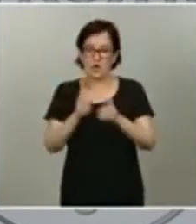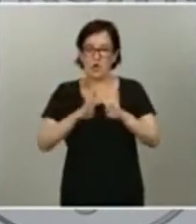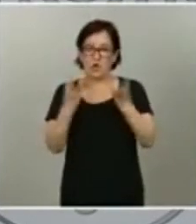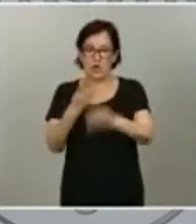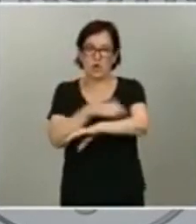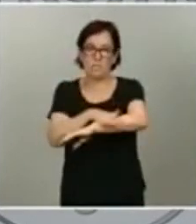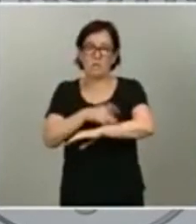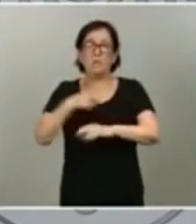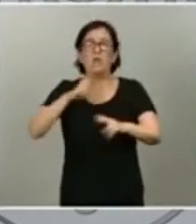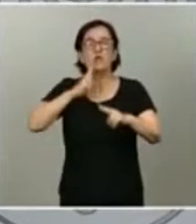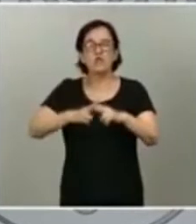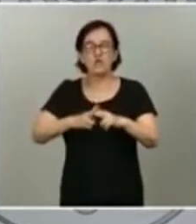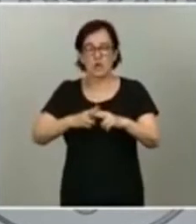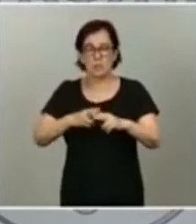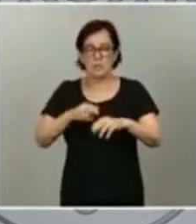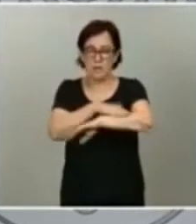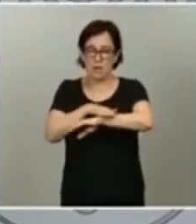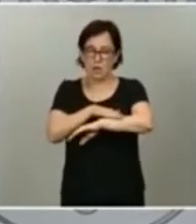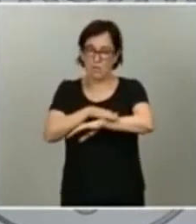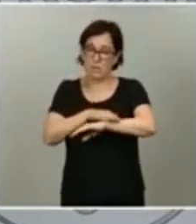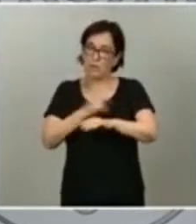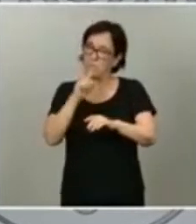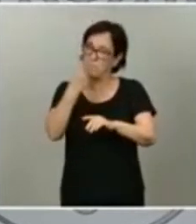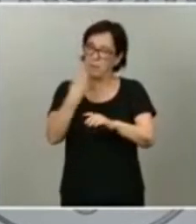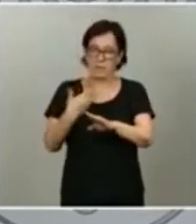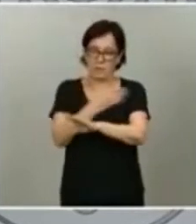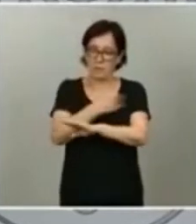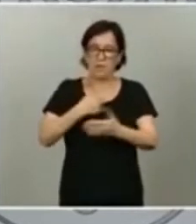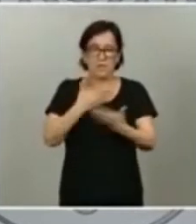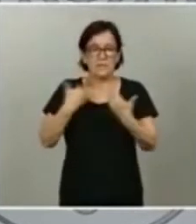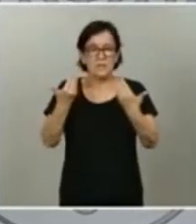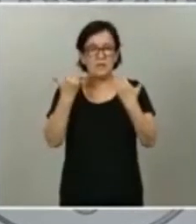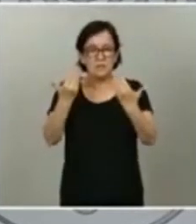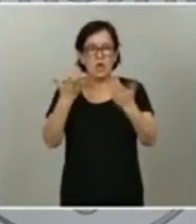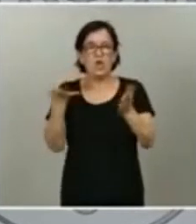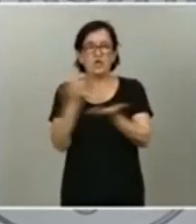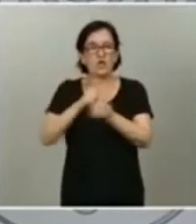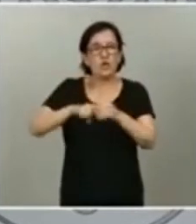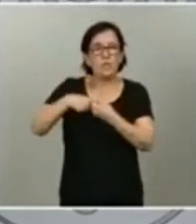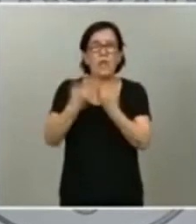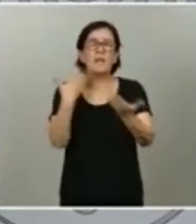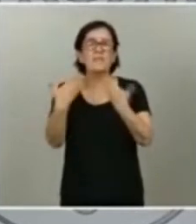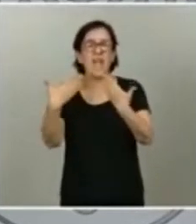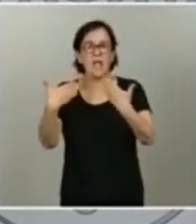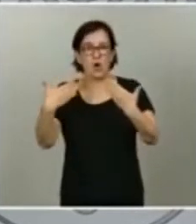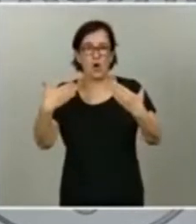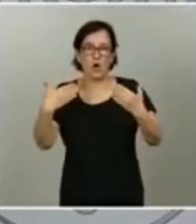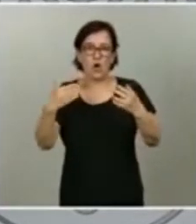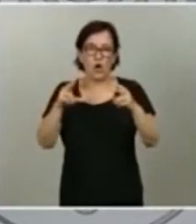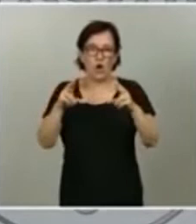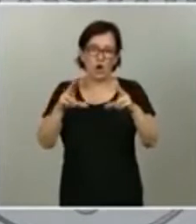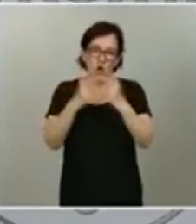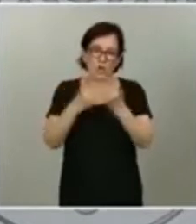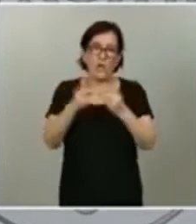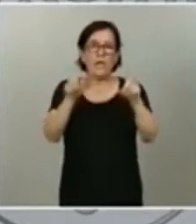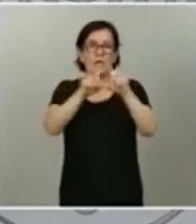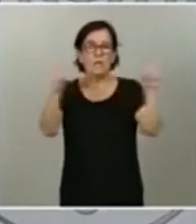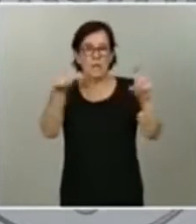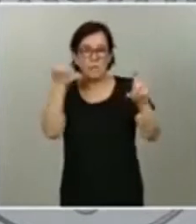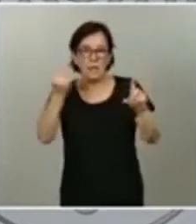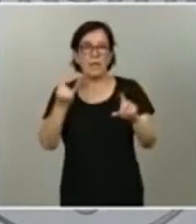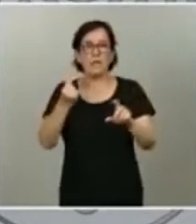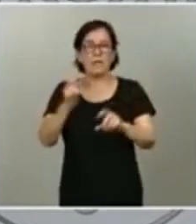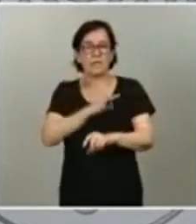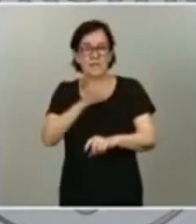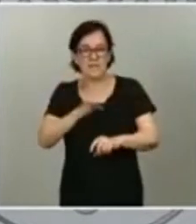en nombre del Gobierno, quiero agradecer a todos los que participan en el diálogo social, a empresarios, organizaciones sindicales,